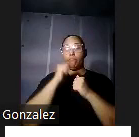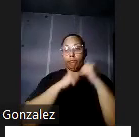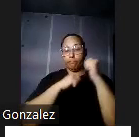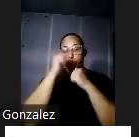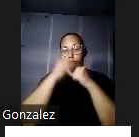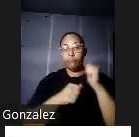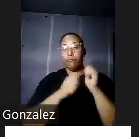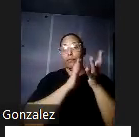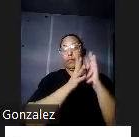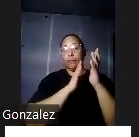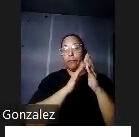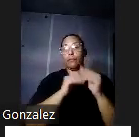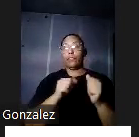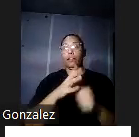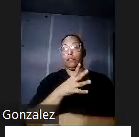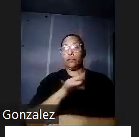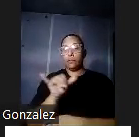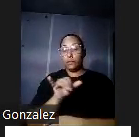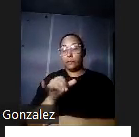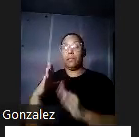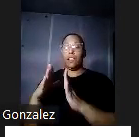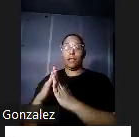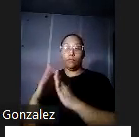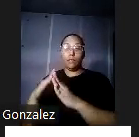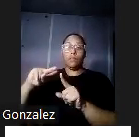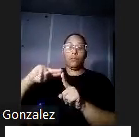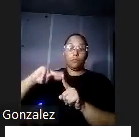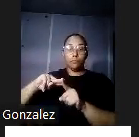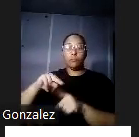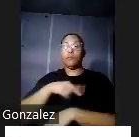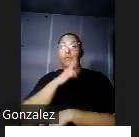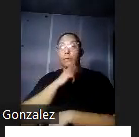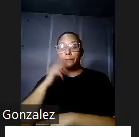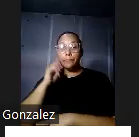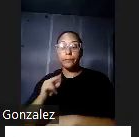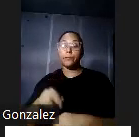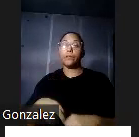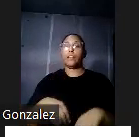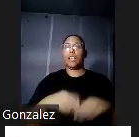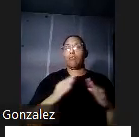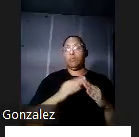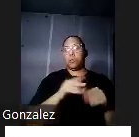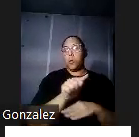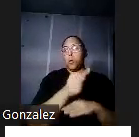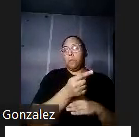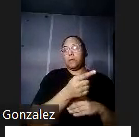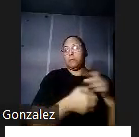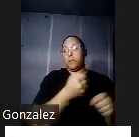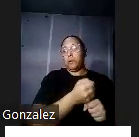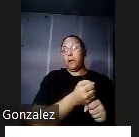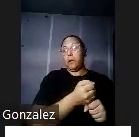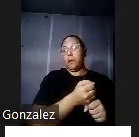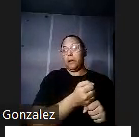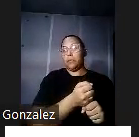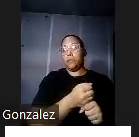casas existentes, hoteles, condominios, restaurantes, algunas casas del principio del siglo y el incansable movimiento turístico